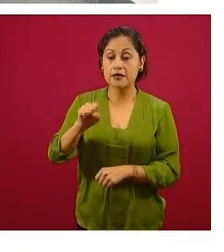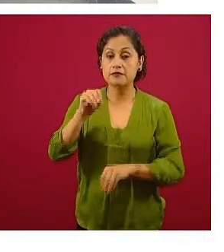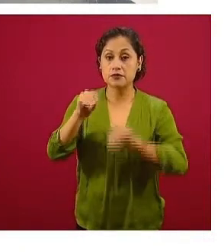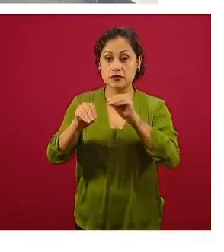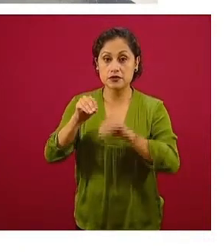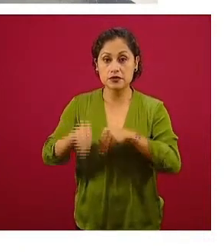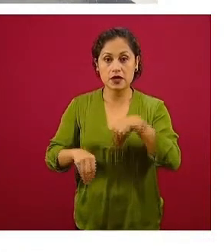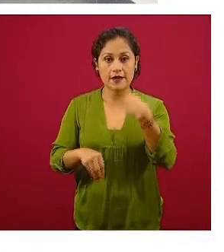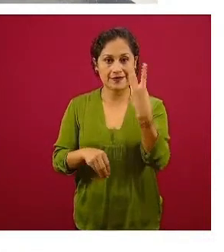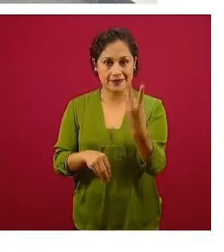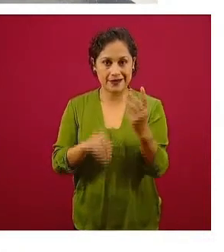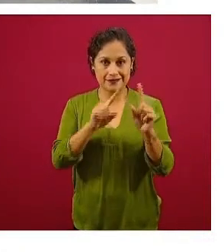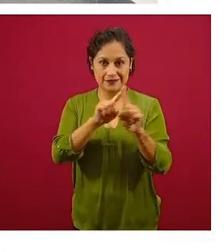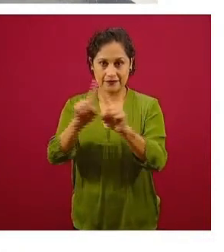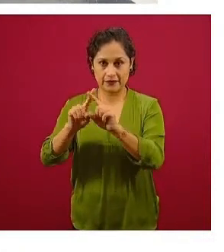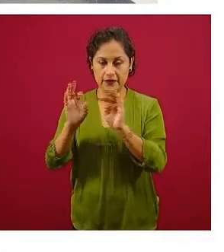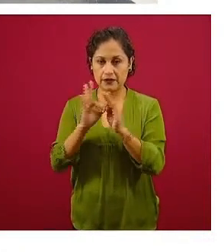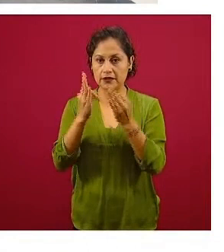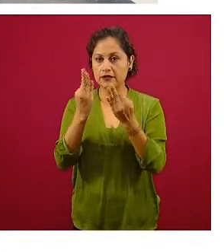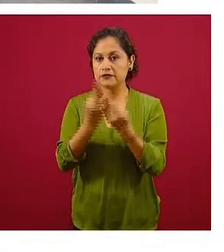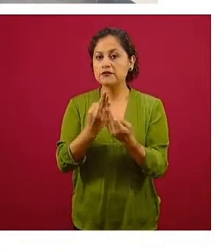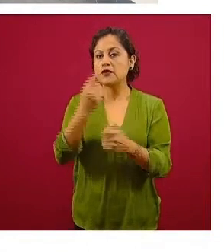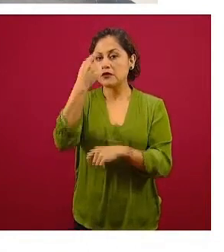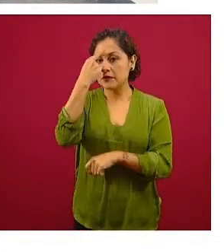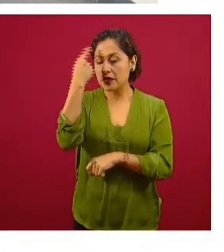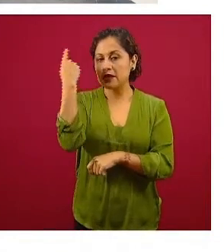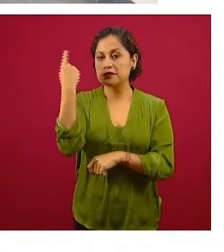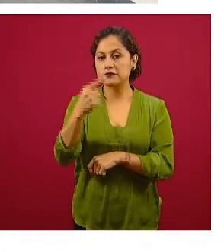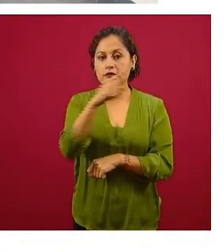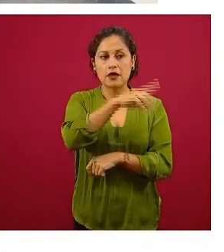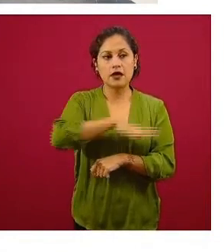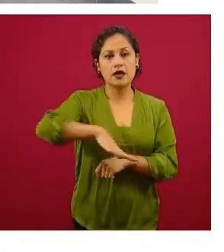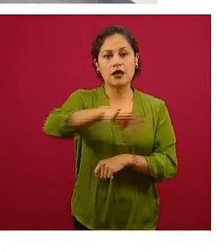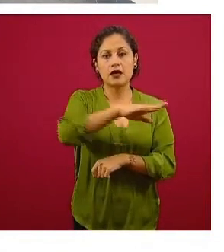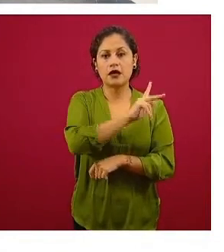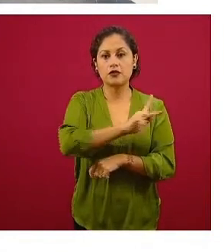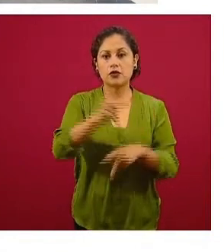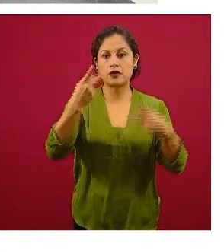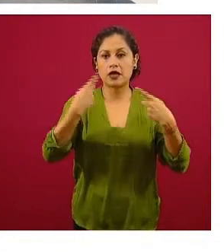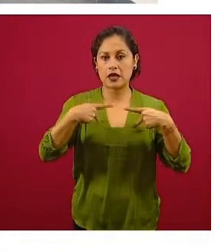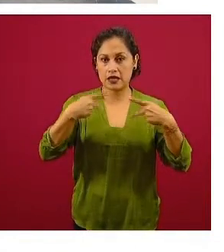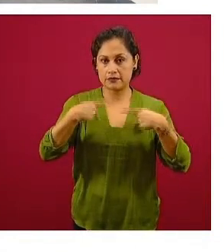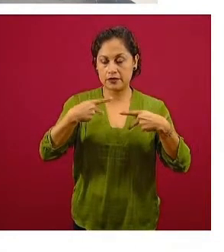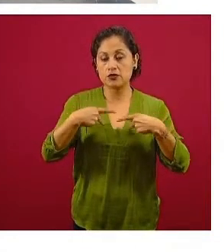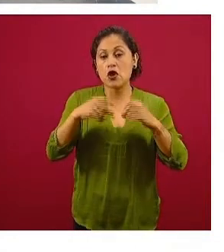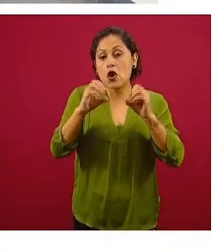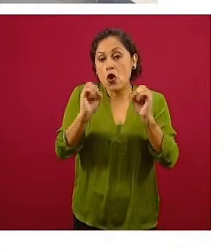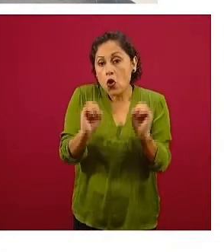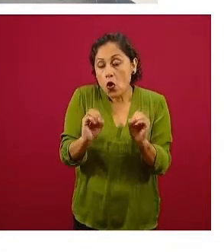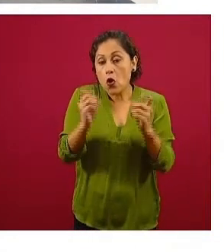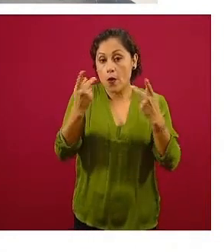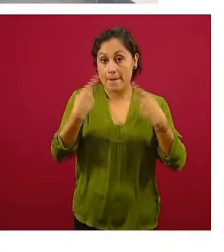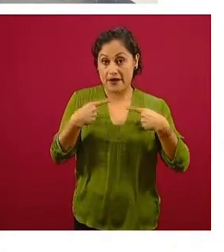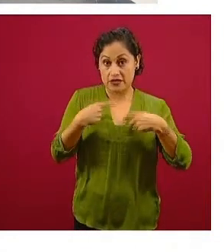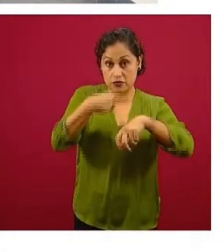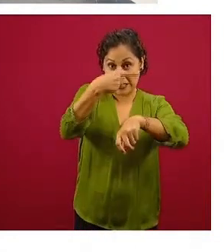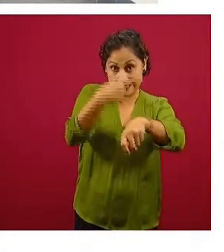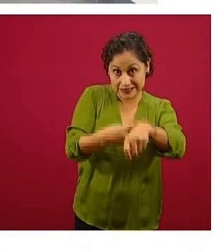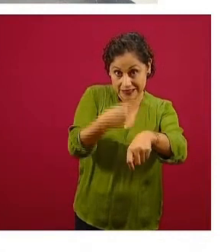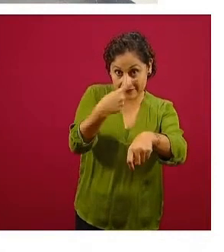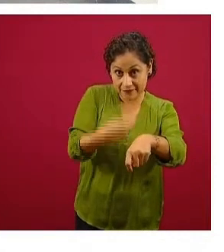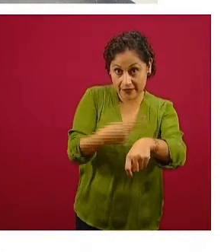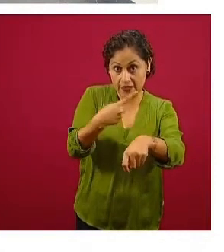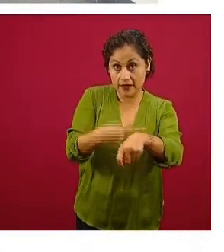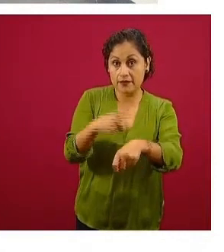con los cuales los usuarios o los familiares de pacientes COVID-19